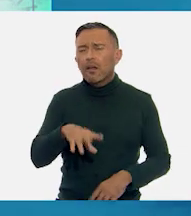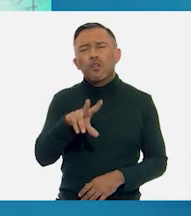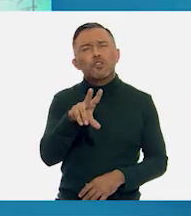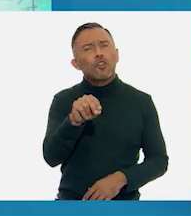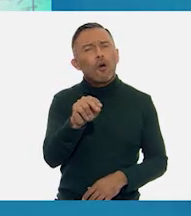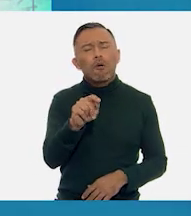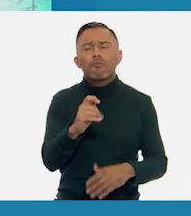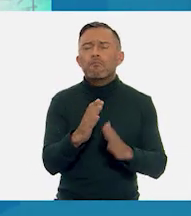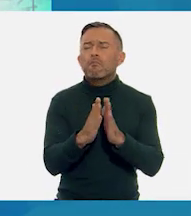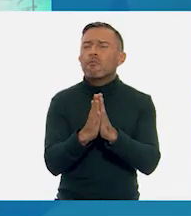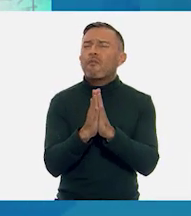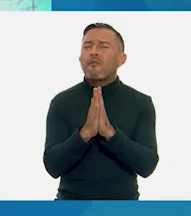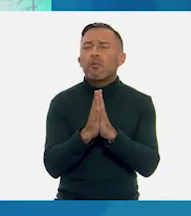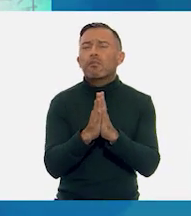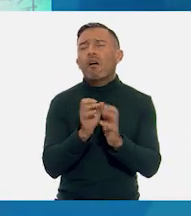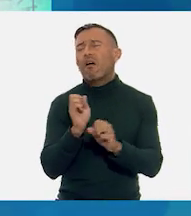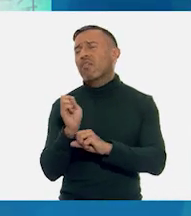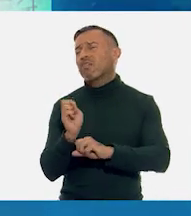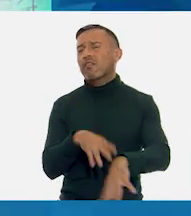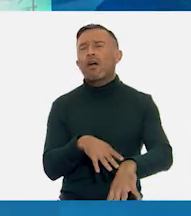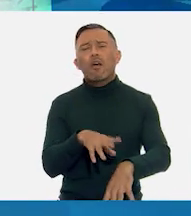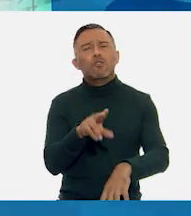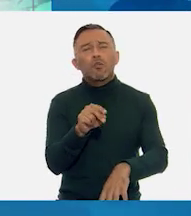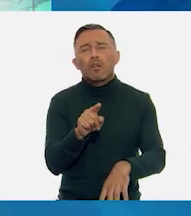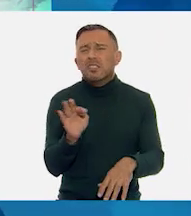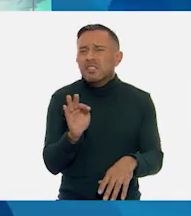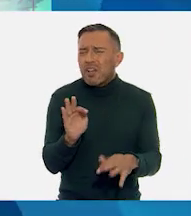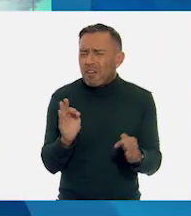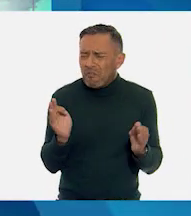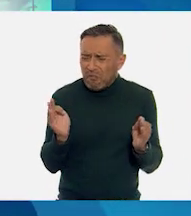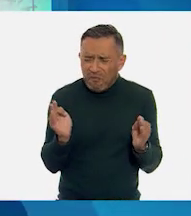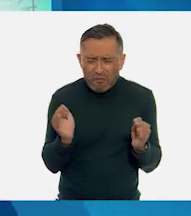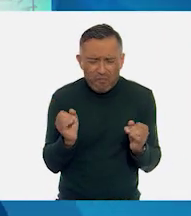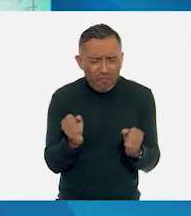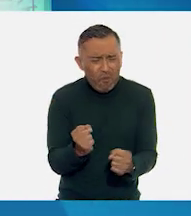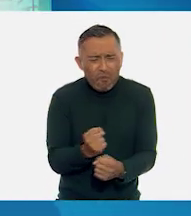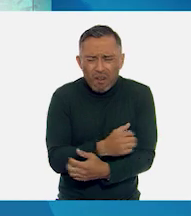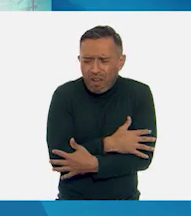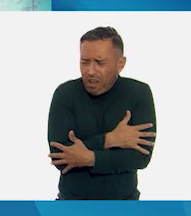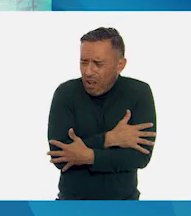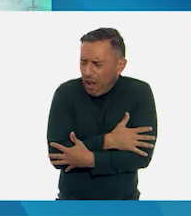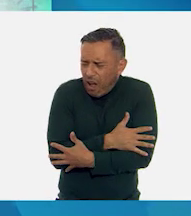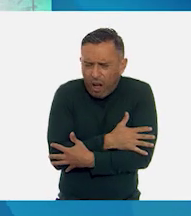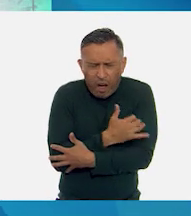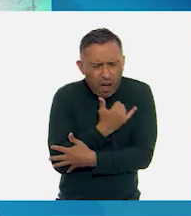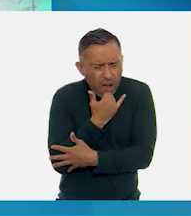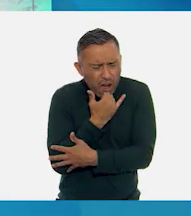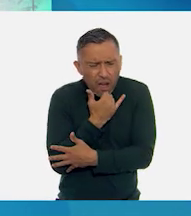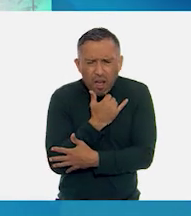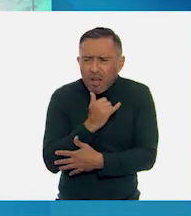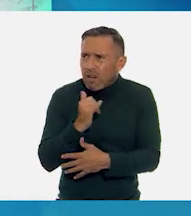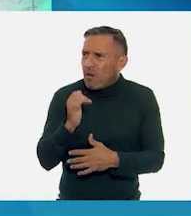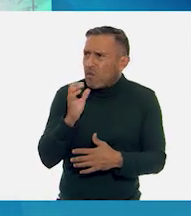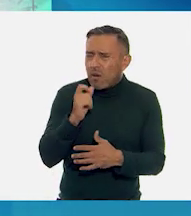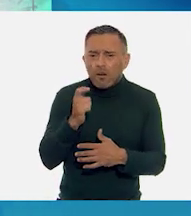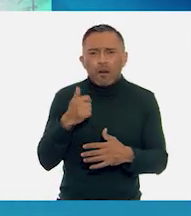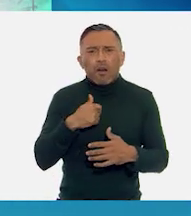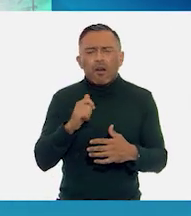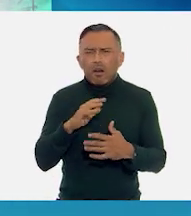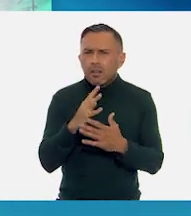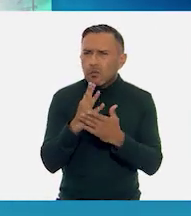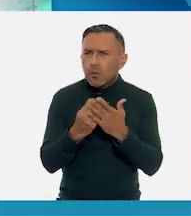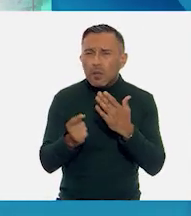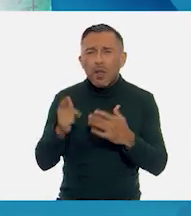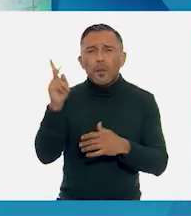favor, no cedas. Aunque el frío queme, aunque el miedo muerda, aunque el sol se esconda y se